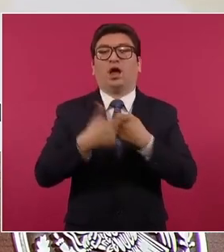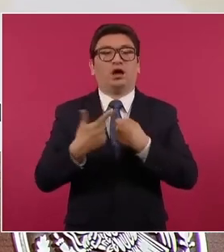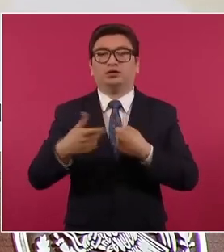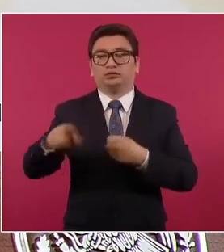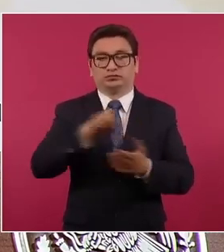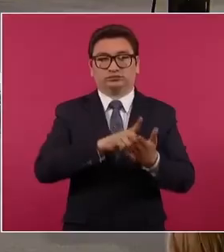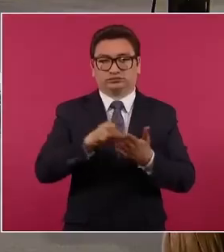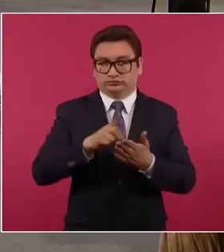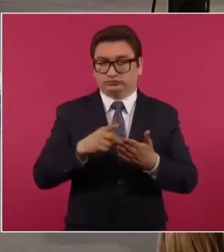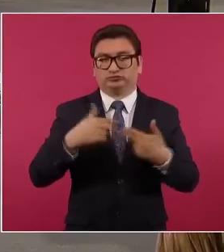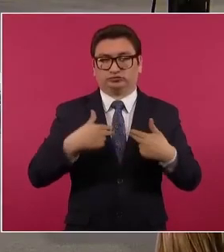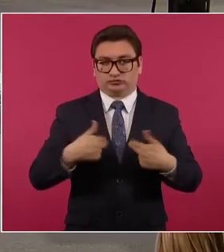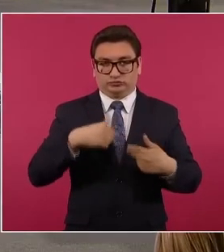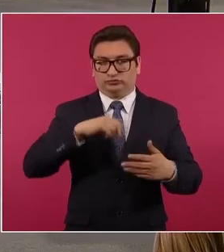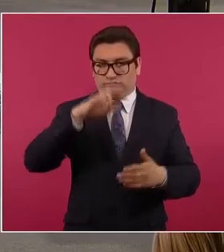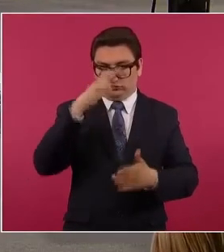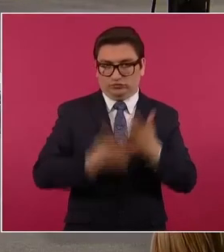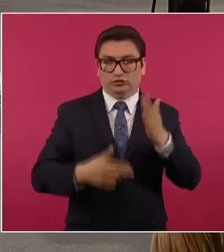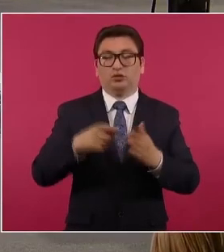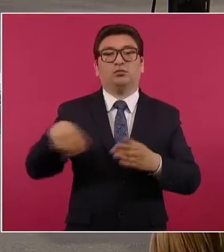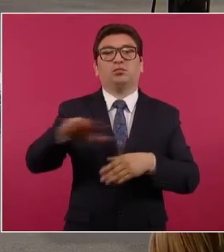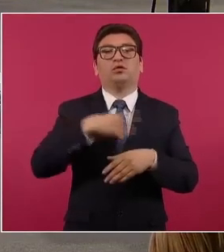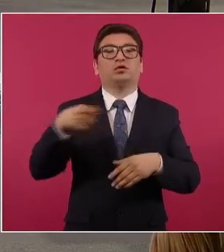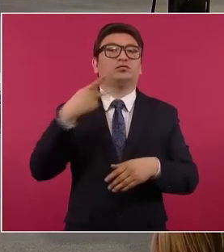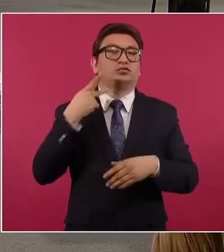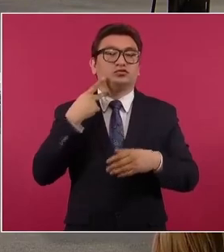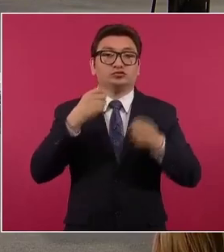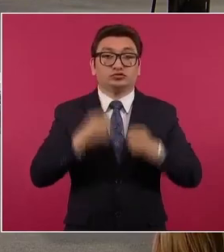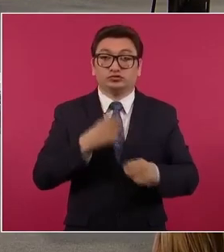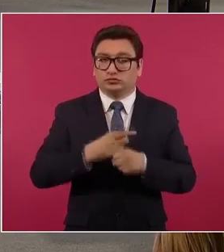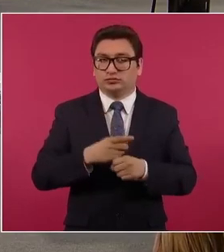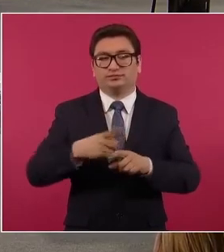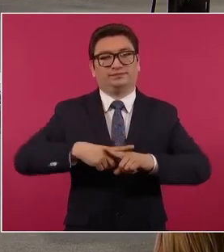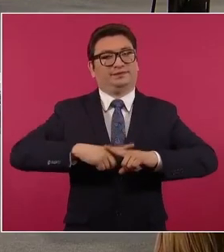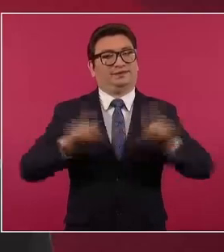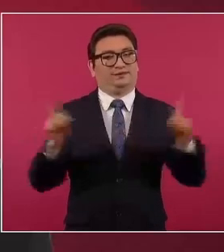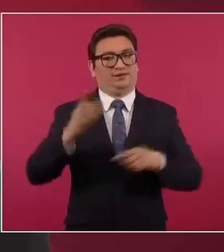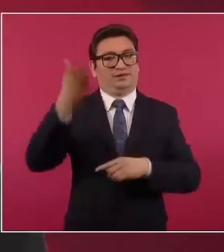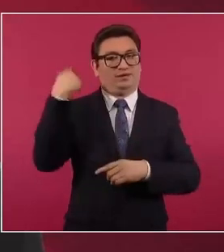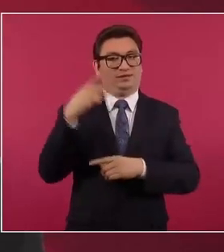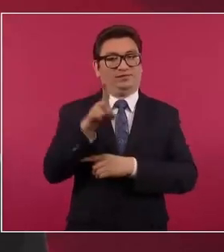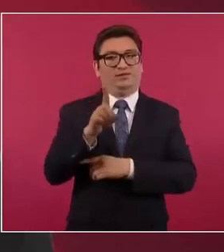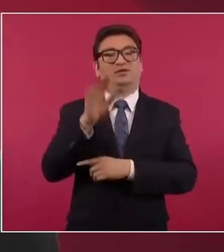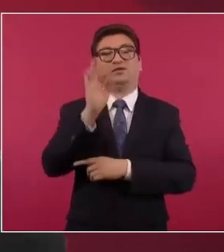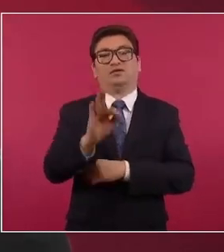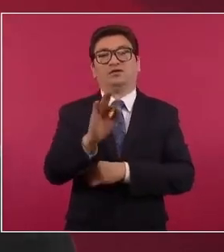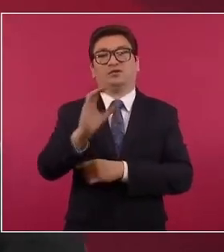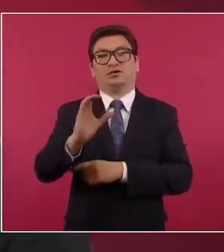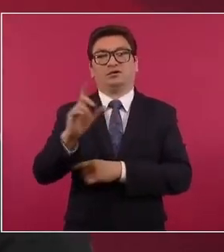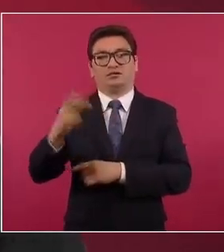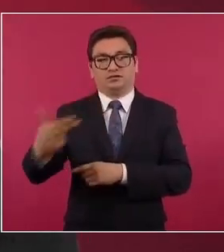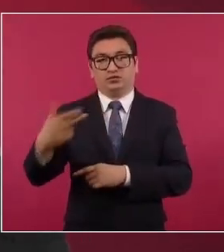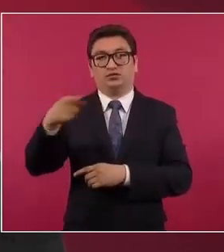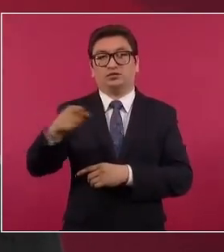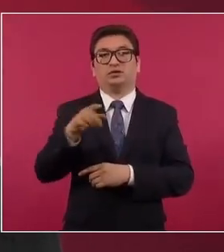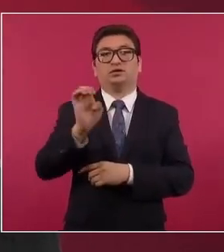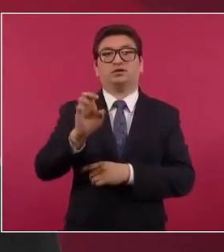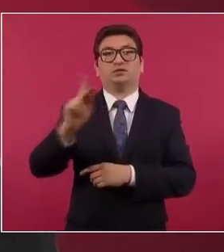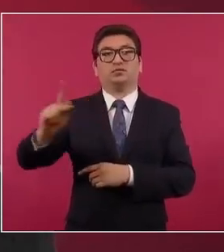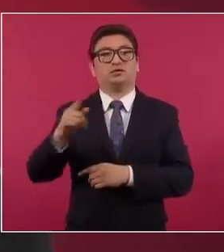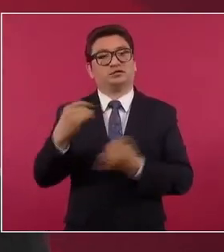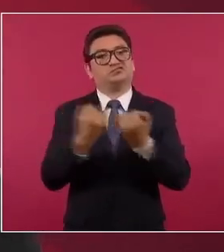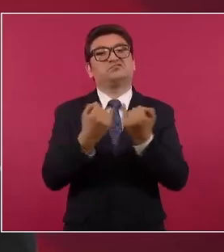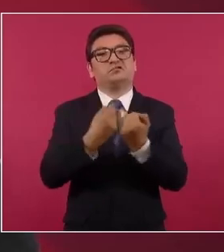a los derechos humanos con la política de seguridad, como sí ocurrió con la política de Felipe Calderón y de Enrique Peña Nieto,